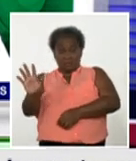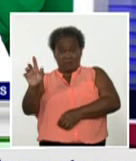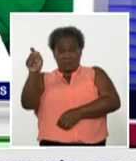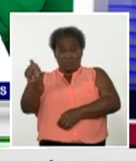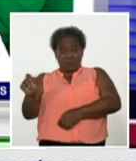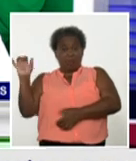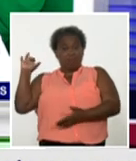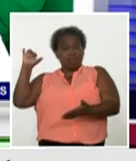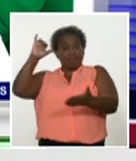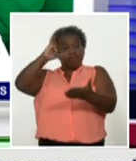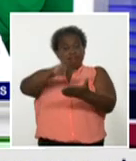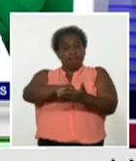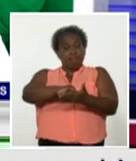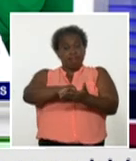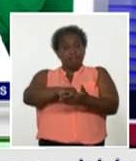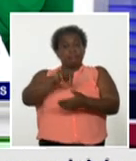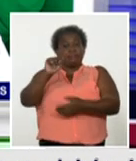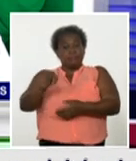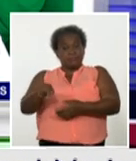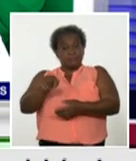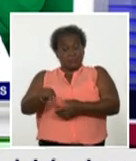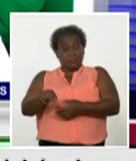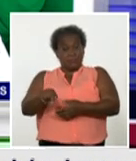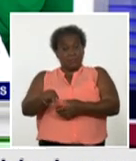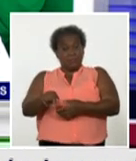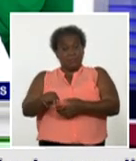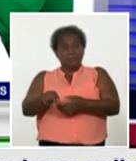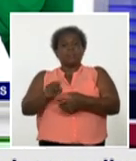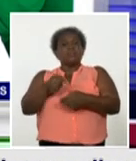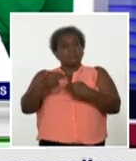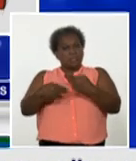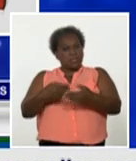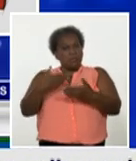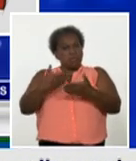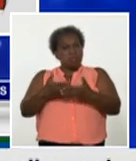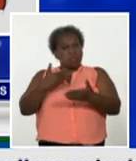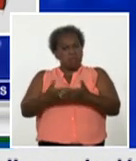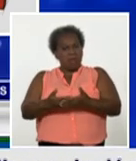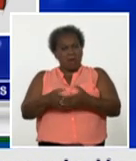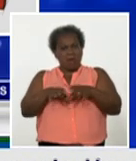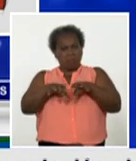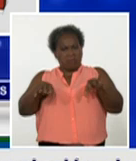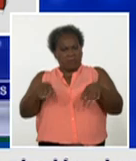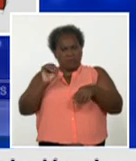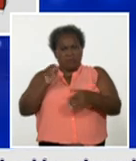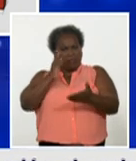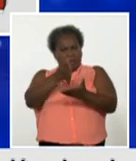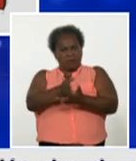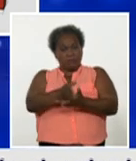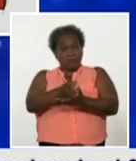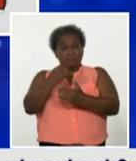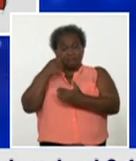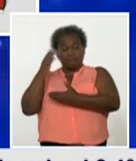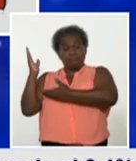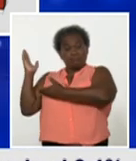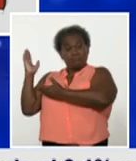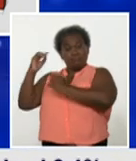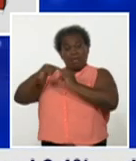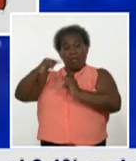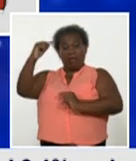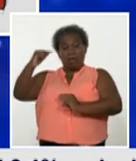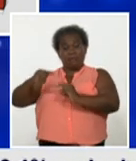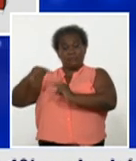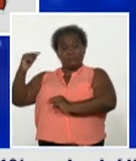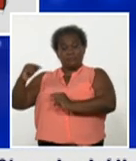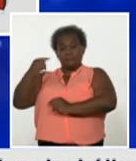y por el protocolo se hizo el diagnóstico. En el gráfico se puede ver muy bien cómo es el